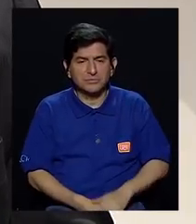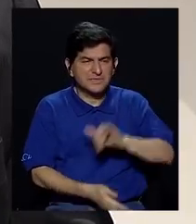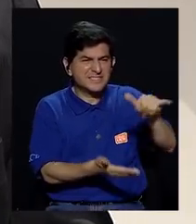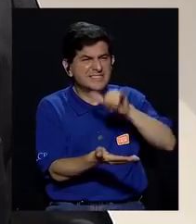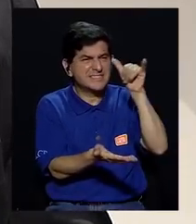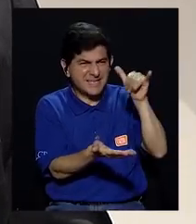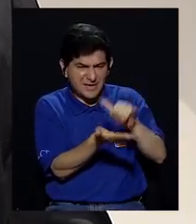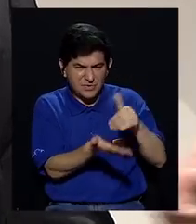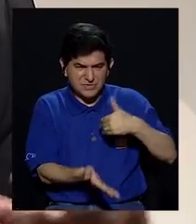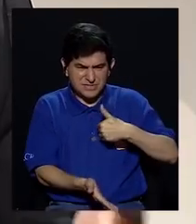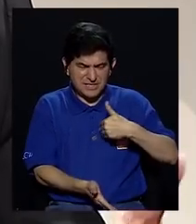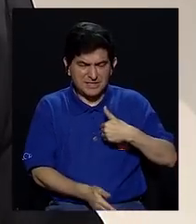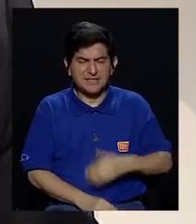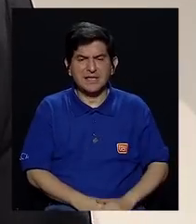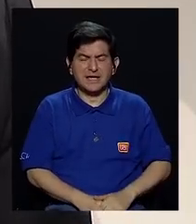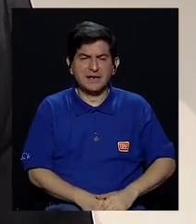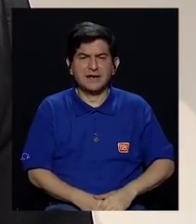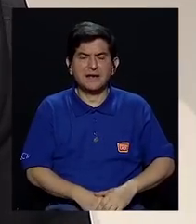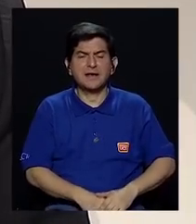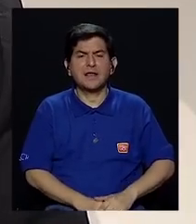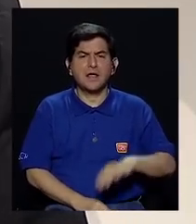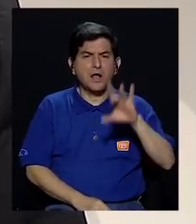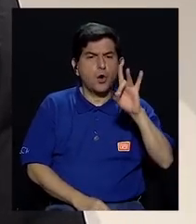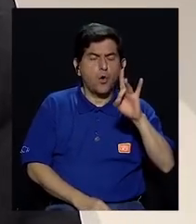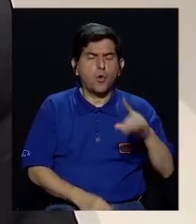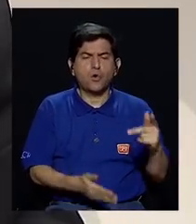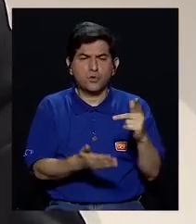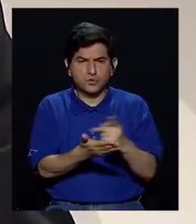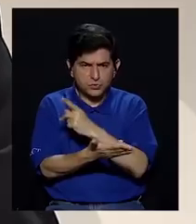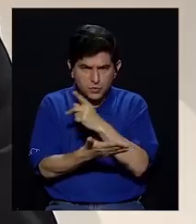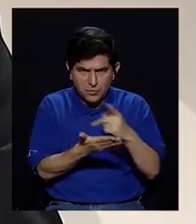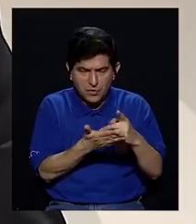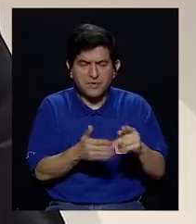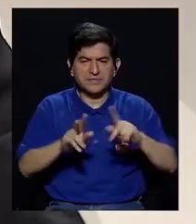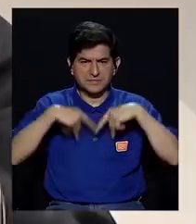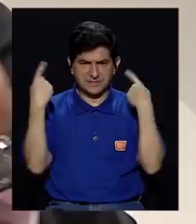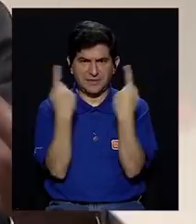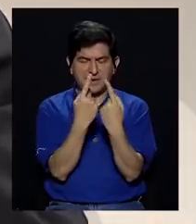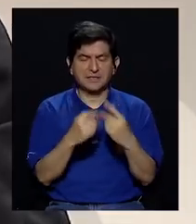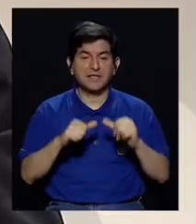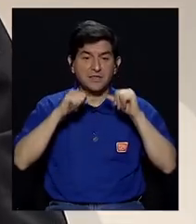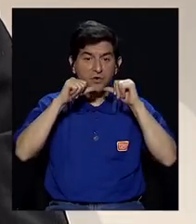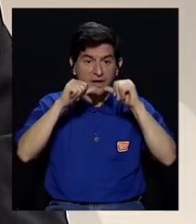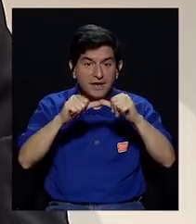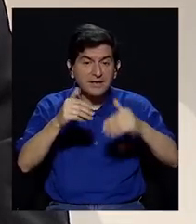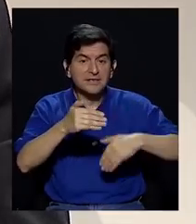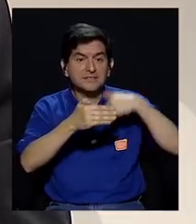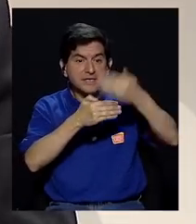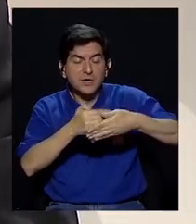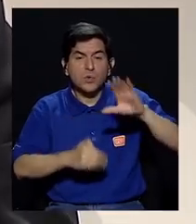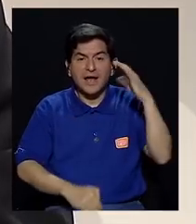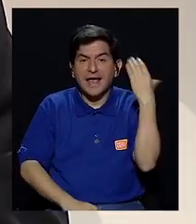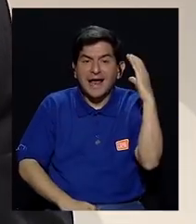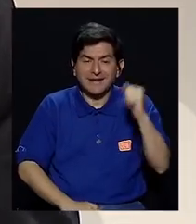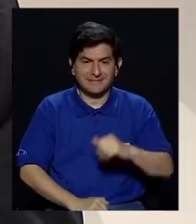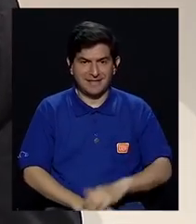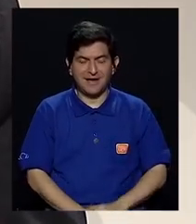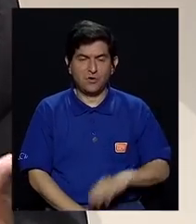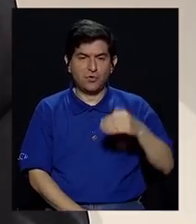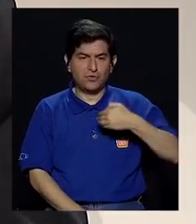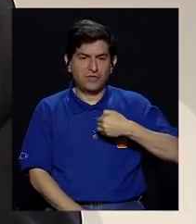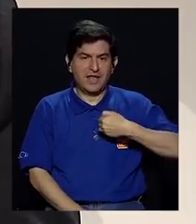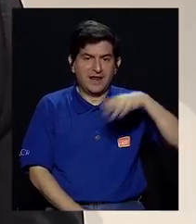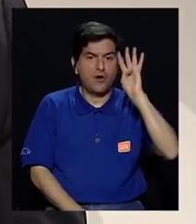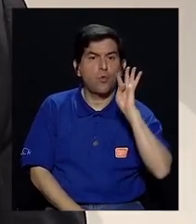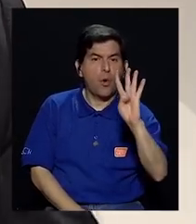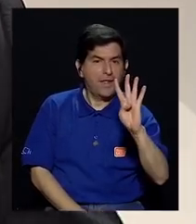San José tiene, además, de los partidos nacionales, tiene 8 partidos provinciales en disputa. Y el siguiente que tiene más partidos en disputa es Cartago, que